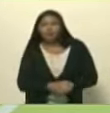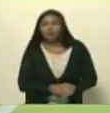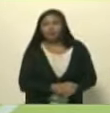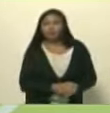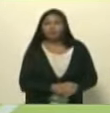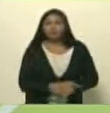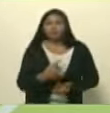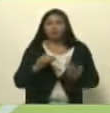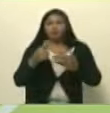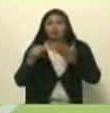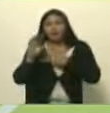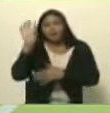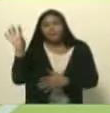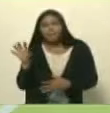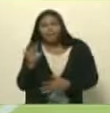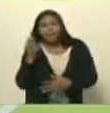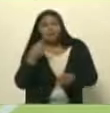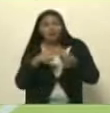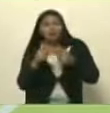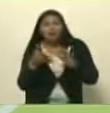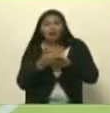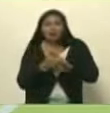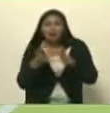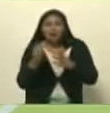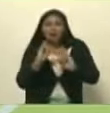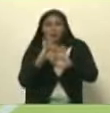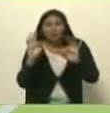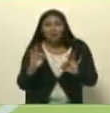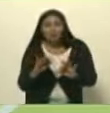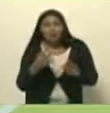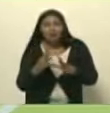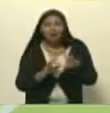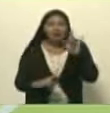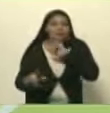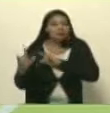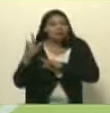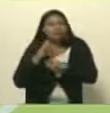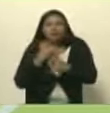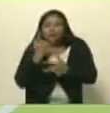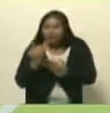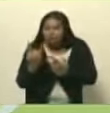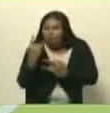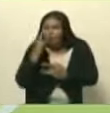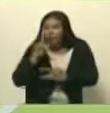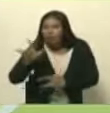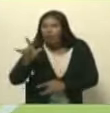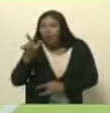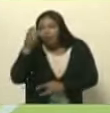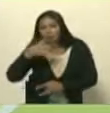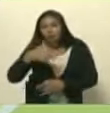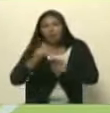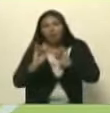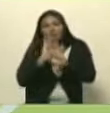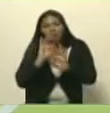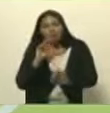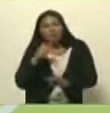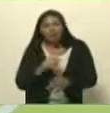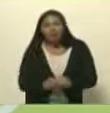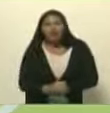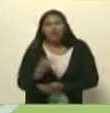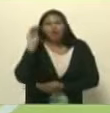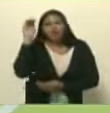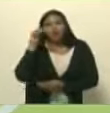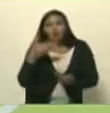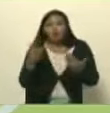otros países pero para esa visión hay que enamorar los pueblos de un futuro el futuro nos